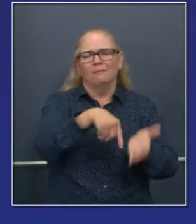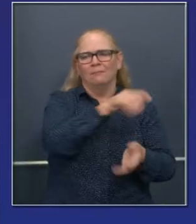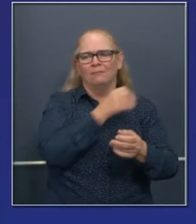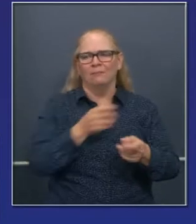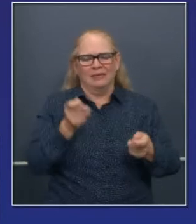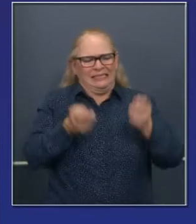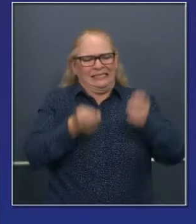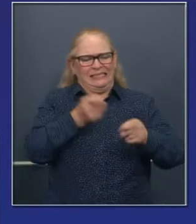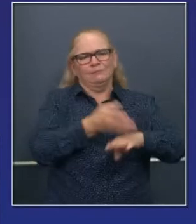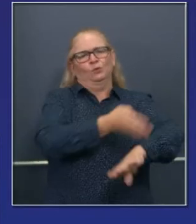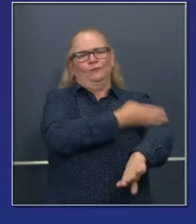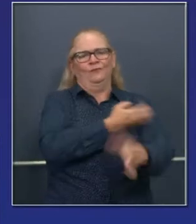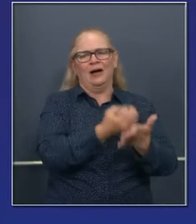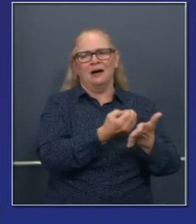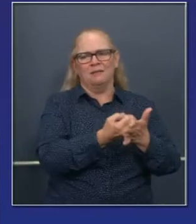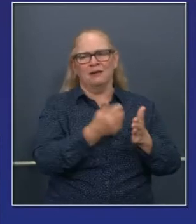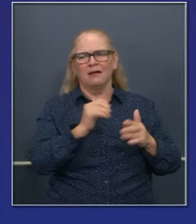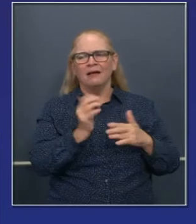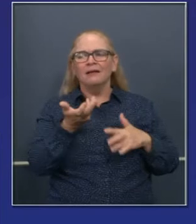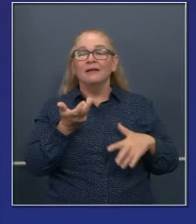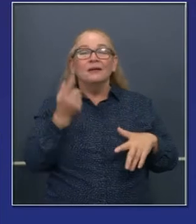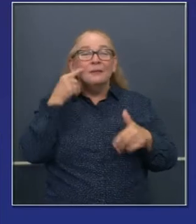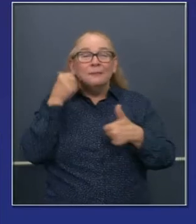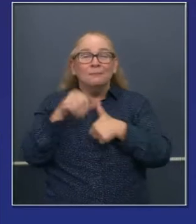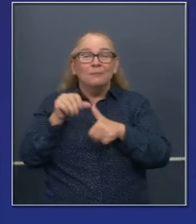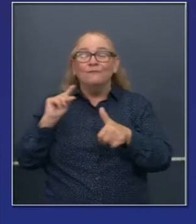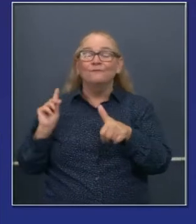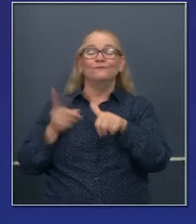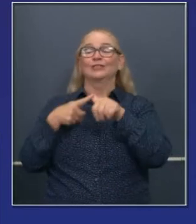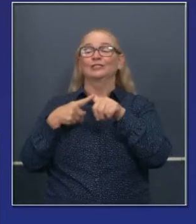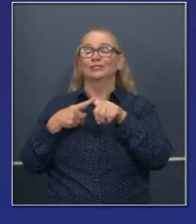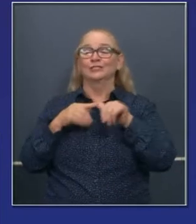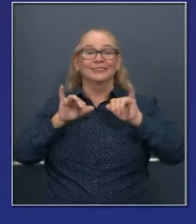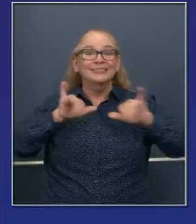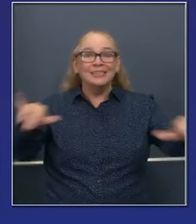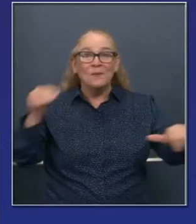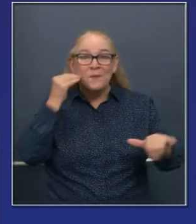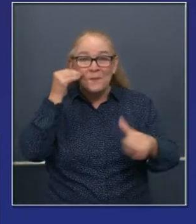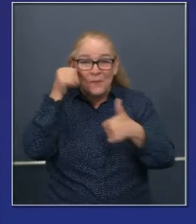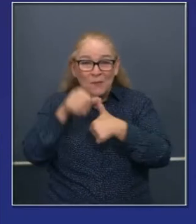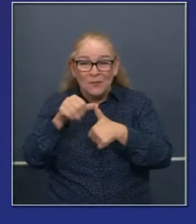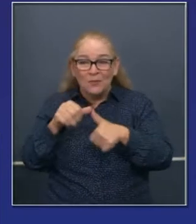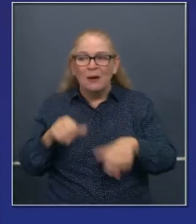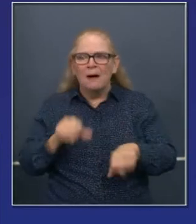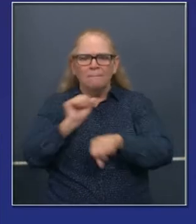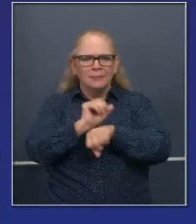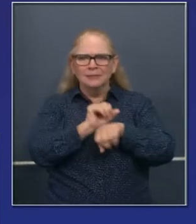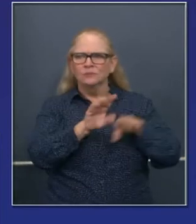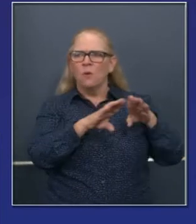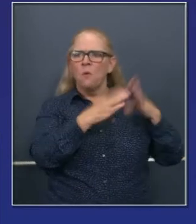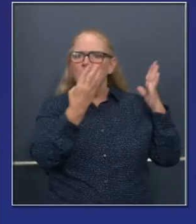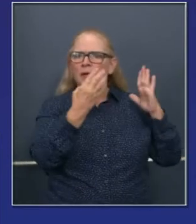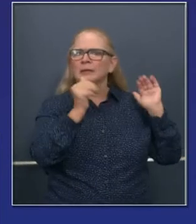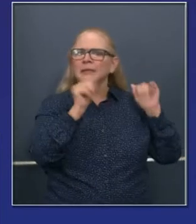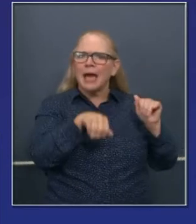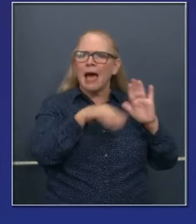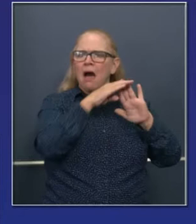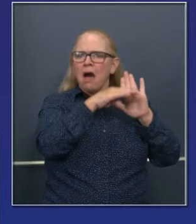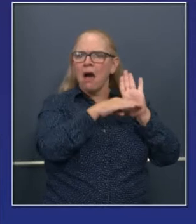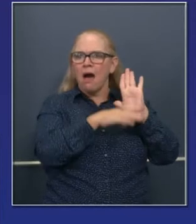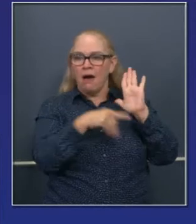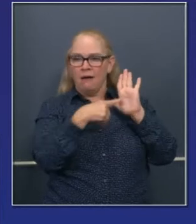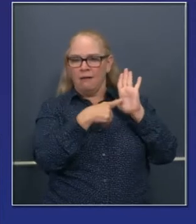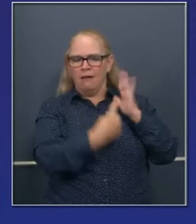para poder modificar los reglamentos originales de la regla de quedarse en casa para tener una reapertura